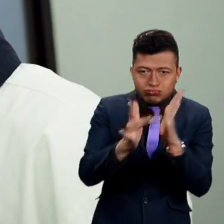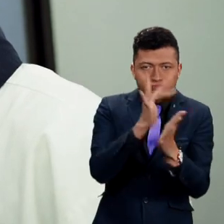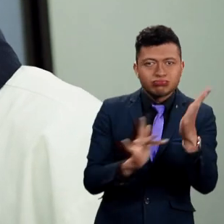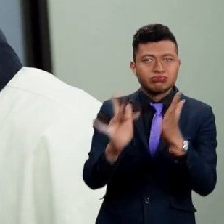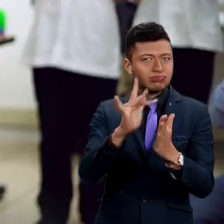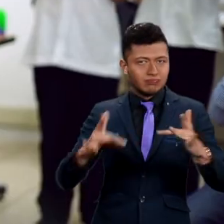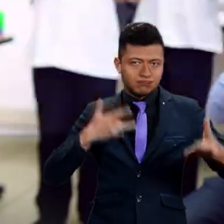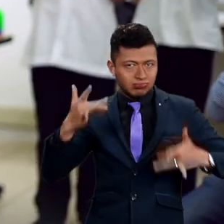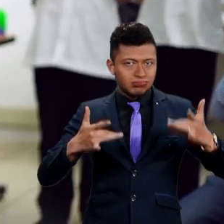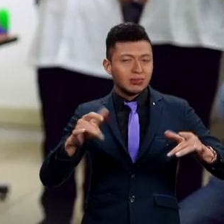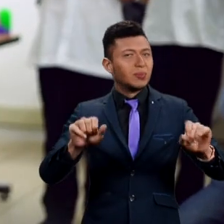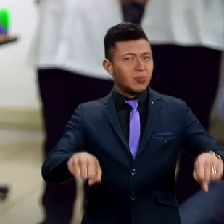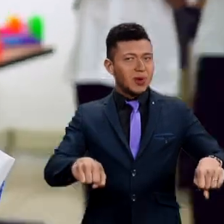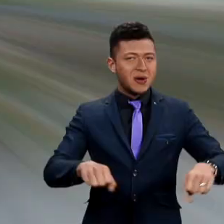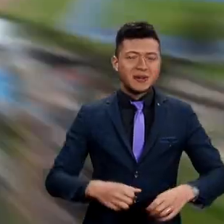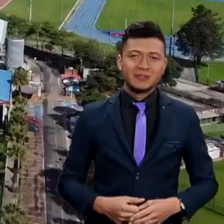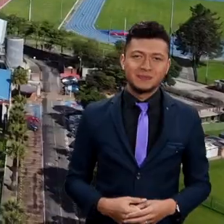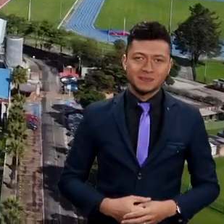divertidas.